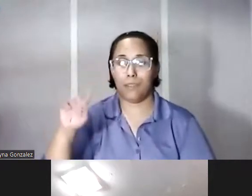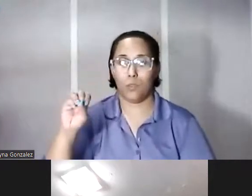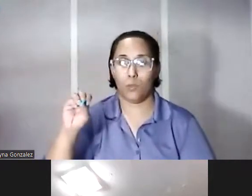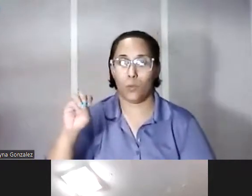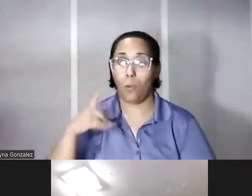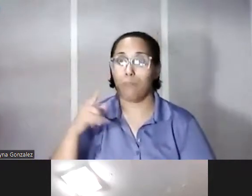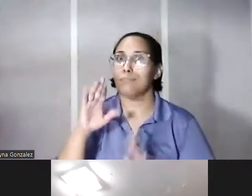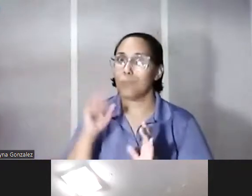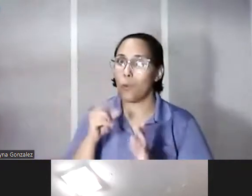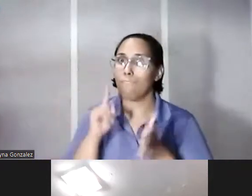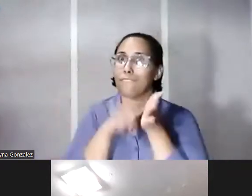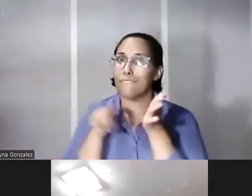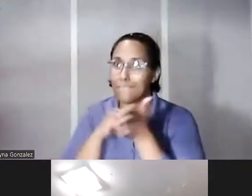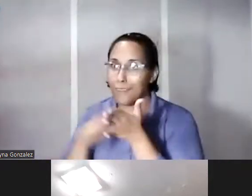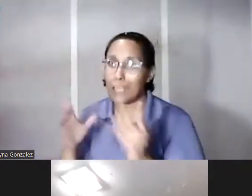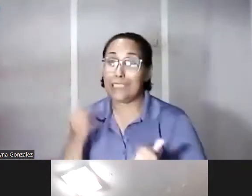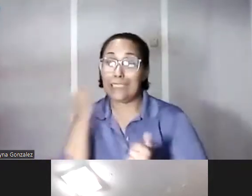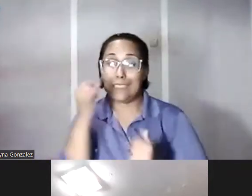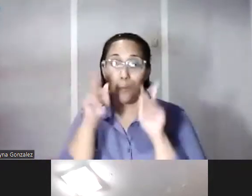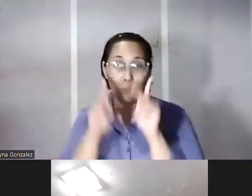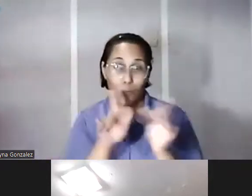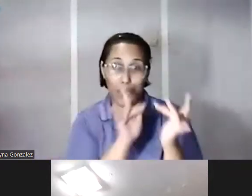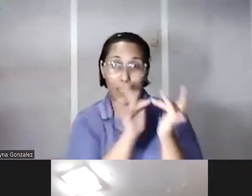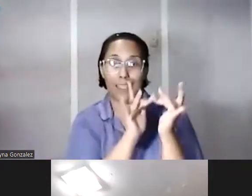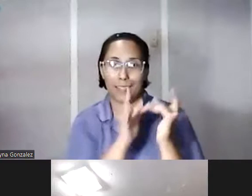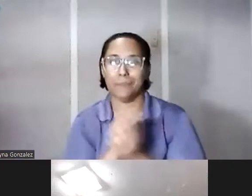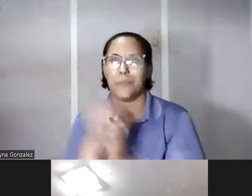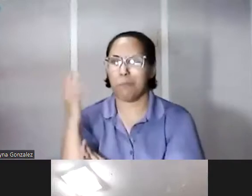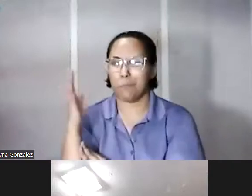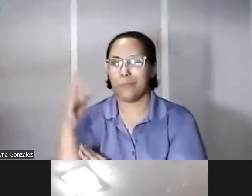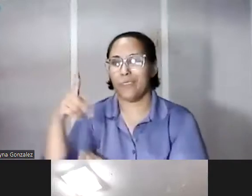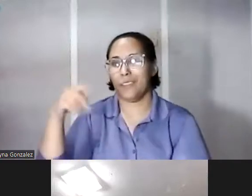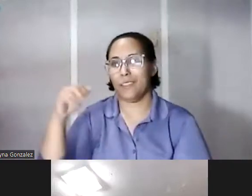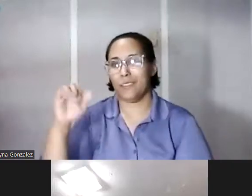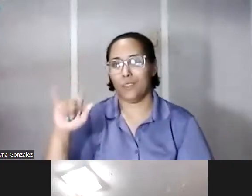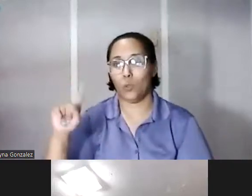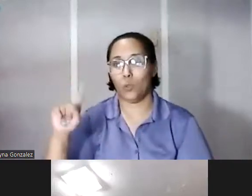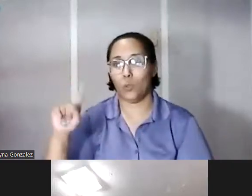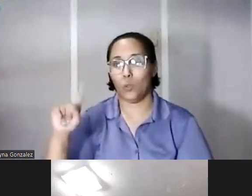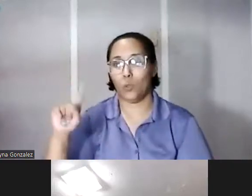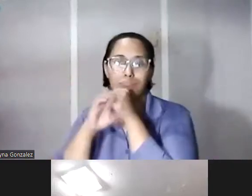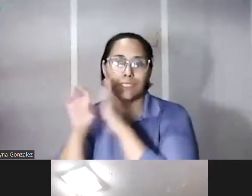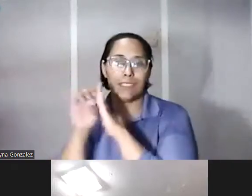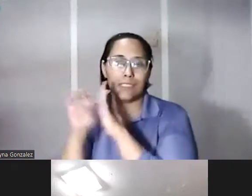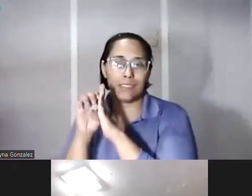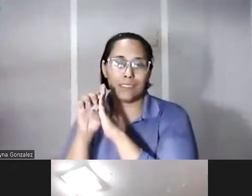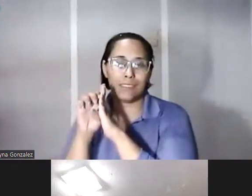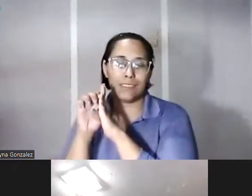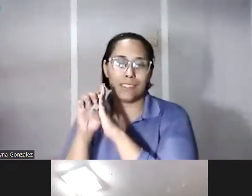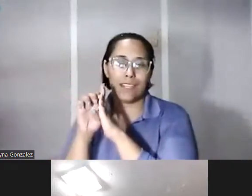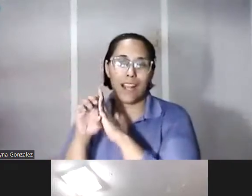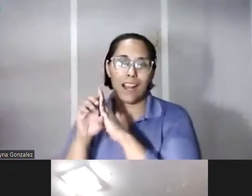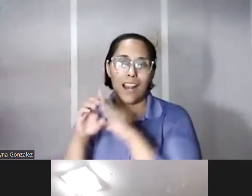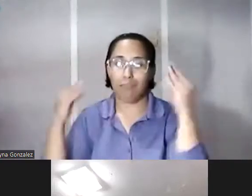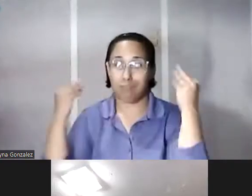me corrige la persona si está conectada por favor me parece que Pito era el que anunciaba por ejemplo las tiendas estas